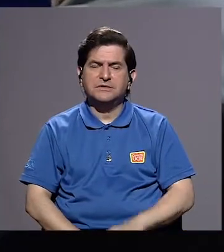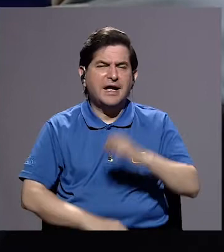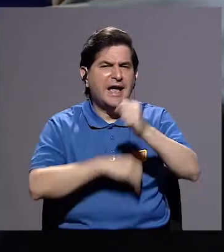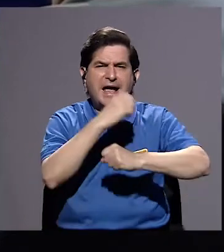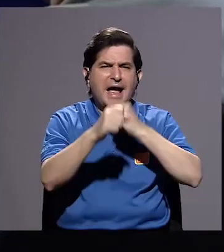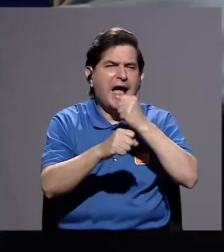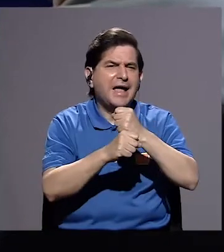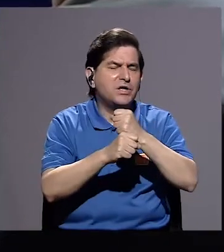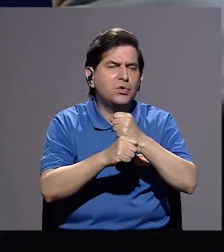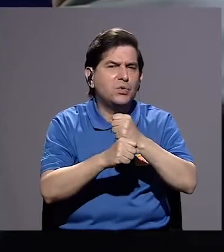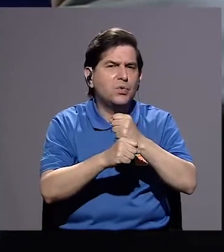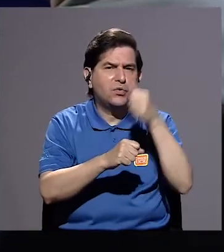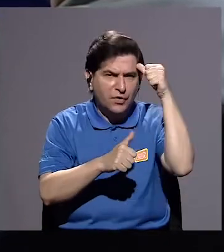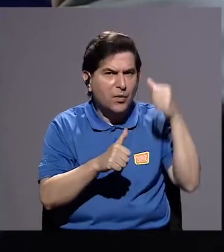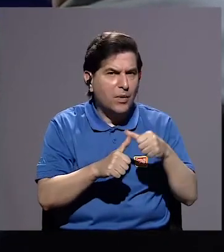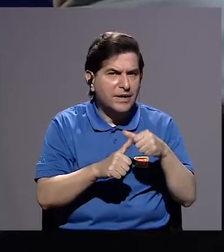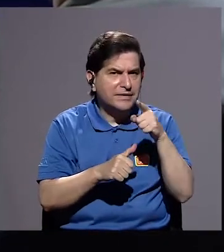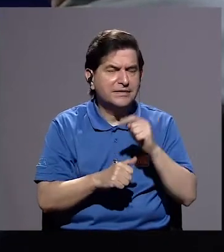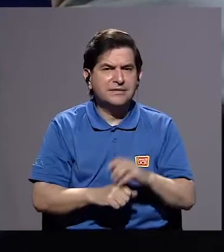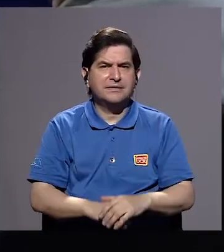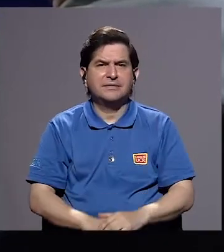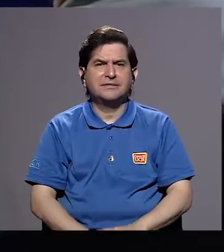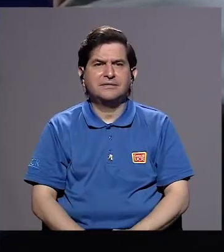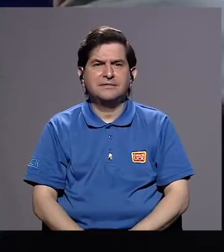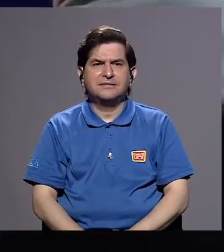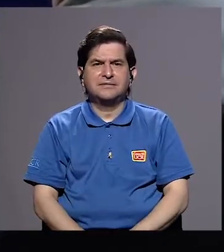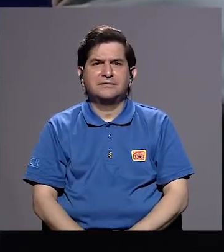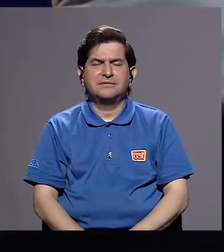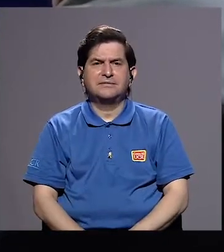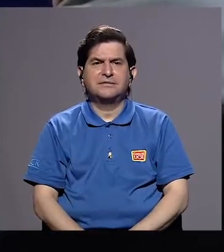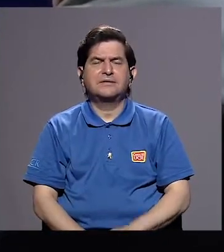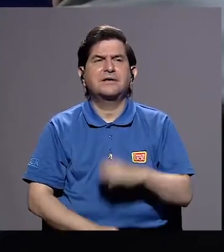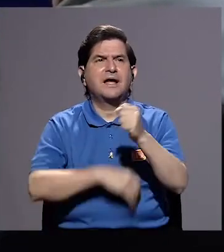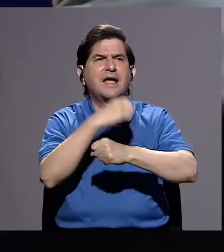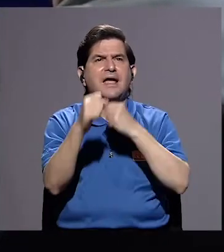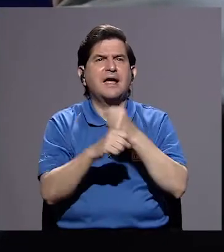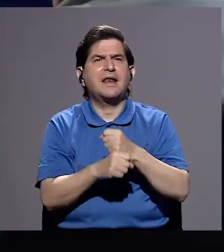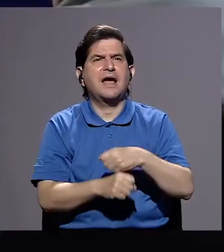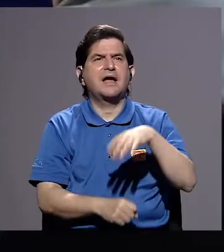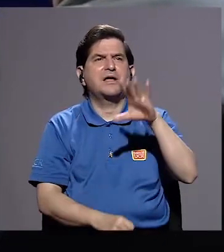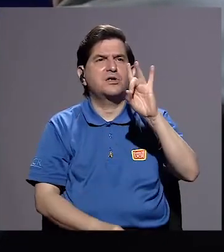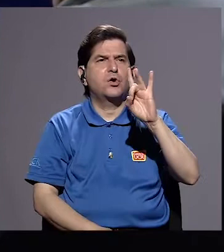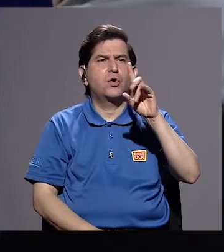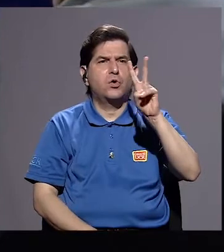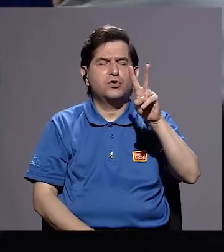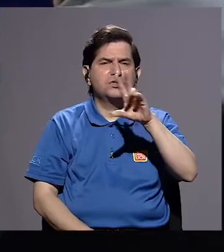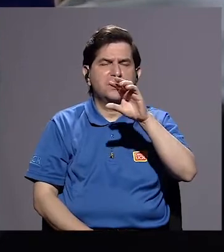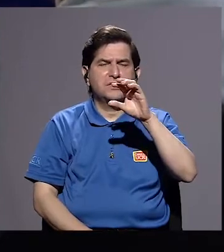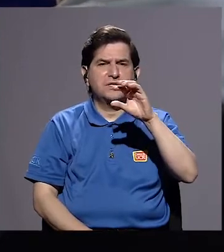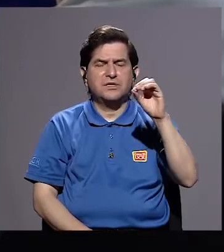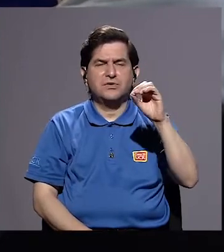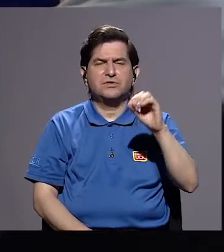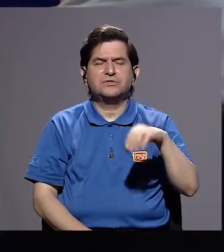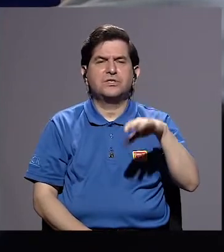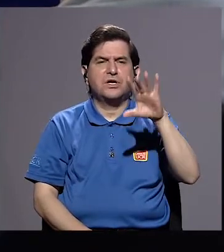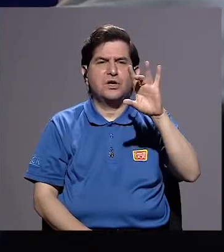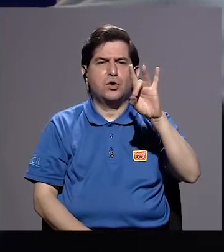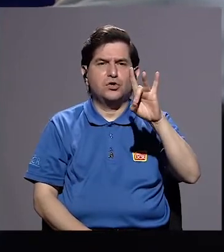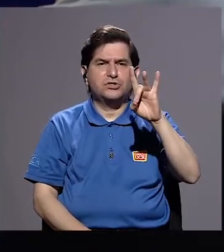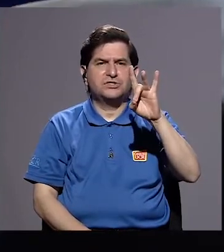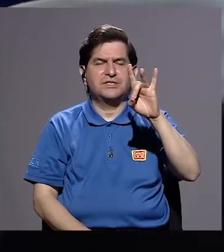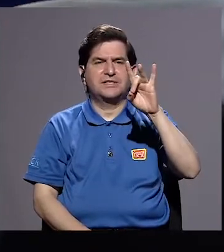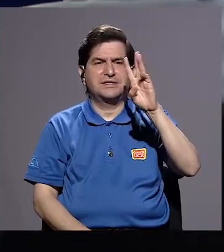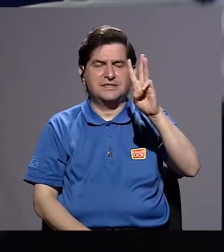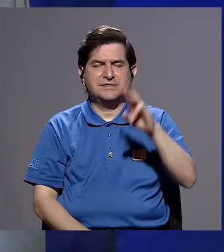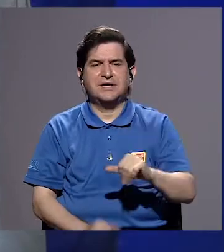¿En qué año recuerda? En el 82 y 86. Ahí estuve en la